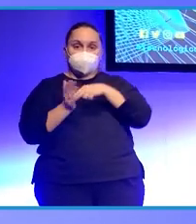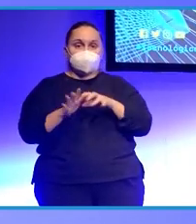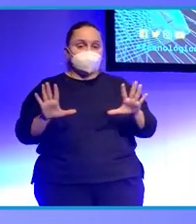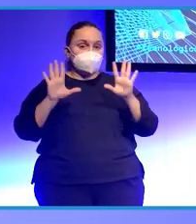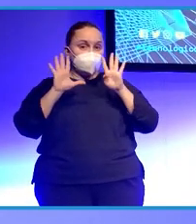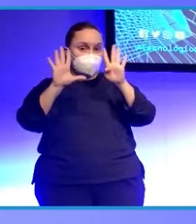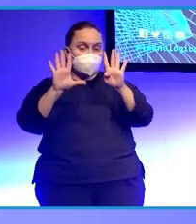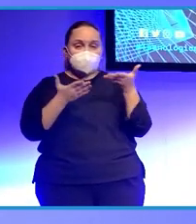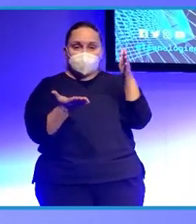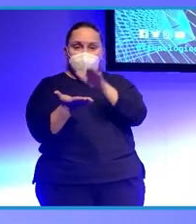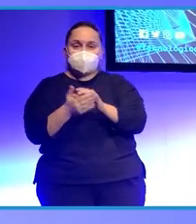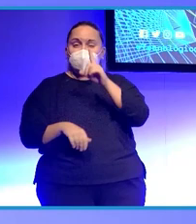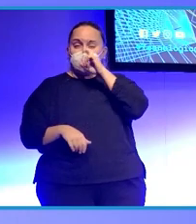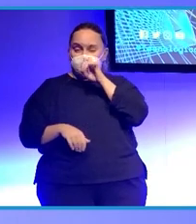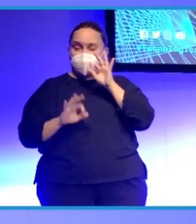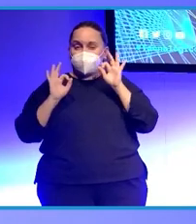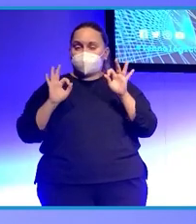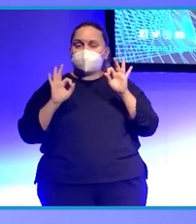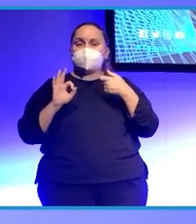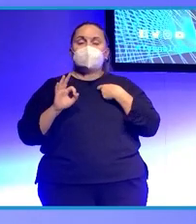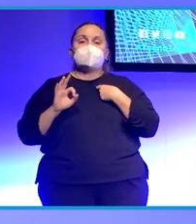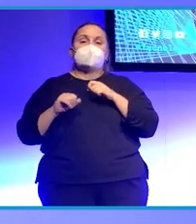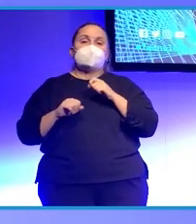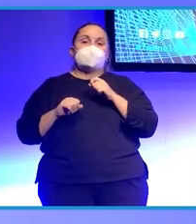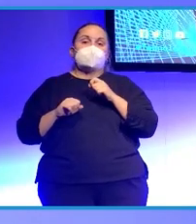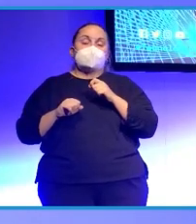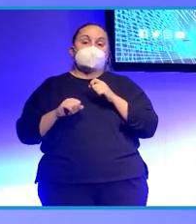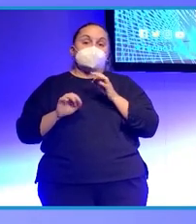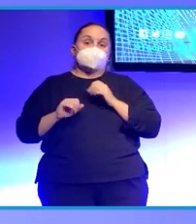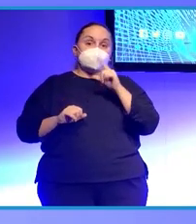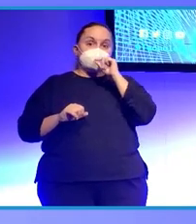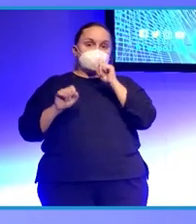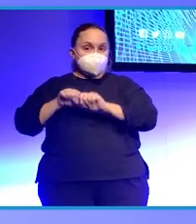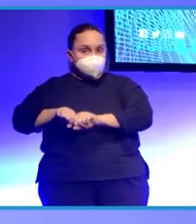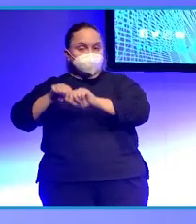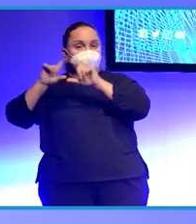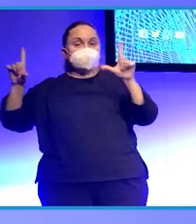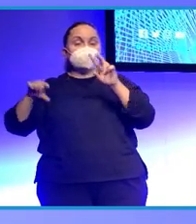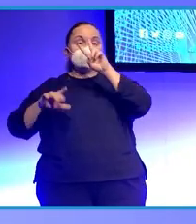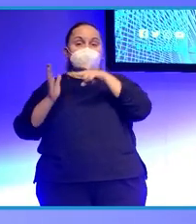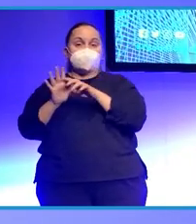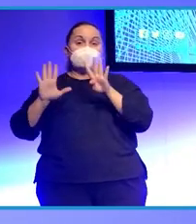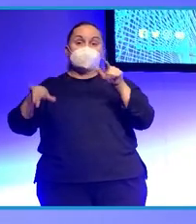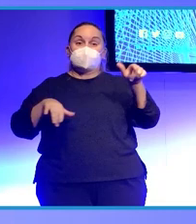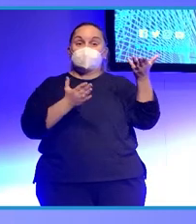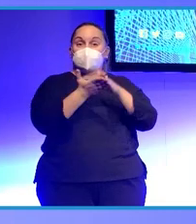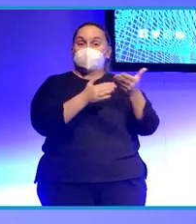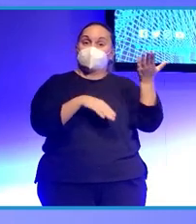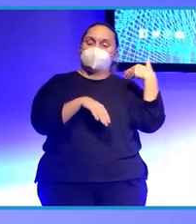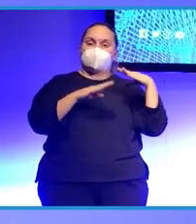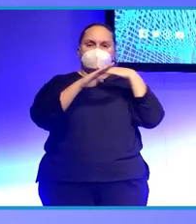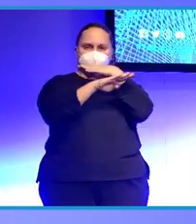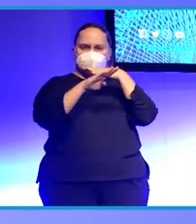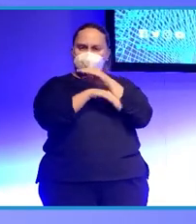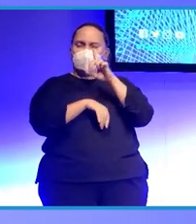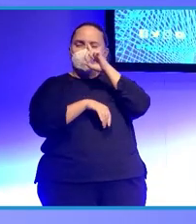y yo recuerdo que yo me abrí mi cuenta de Twitter en abril del 2009, él falleció en octubre y yo le conté, me